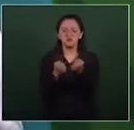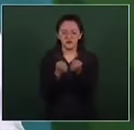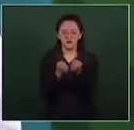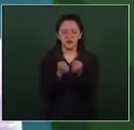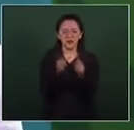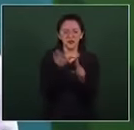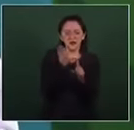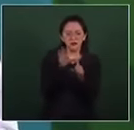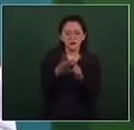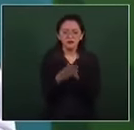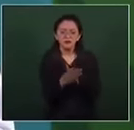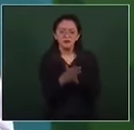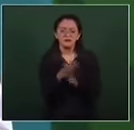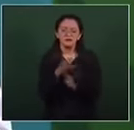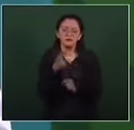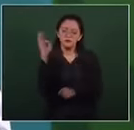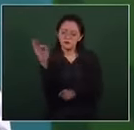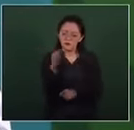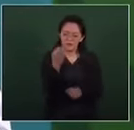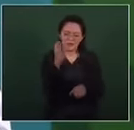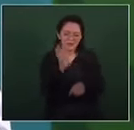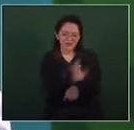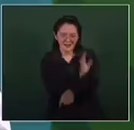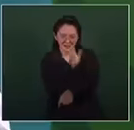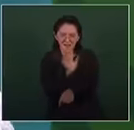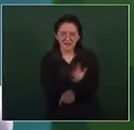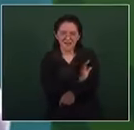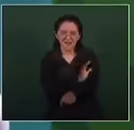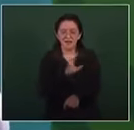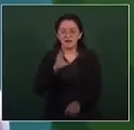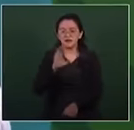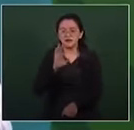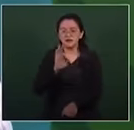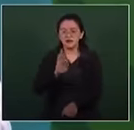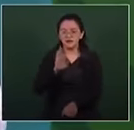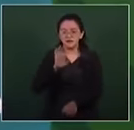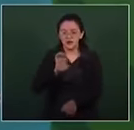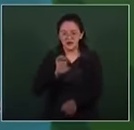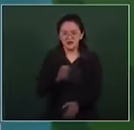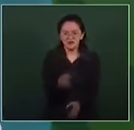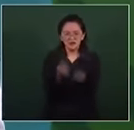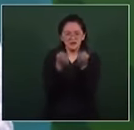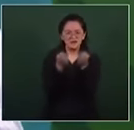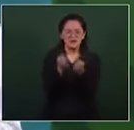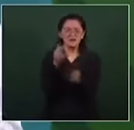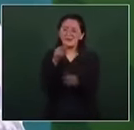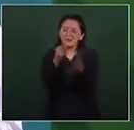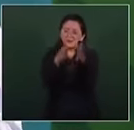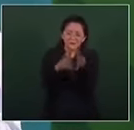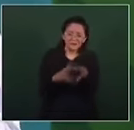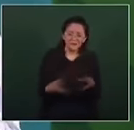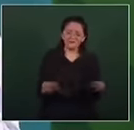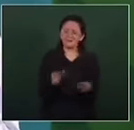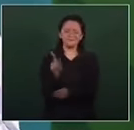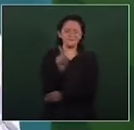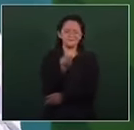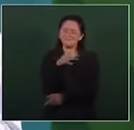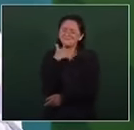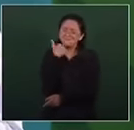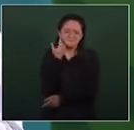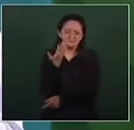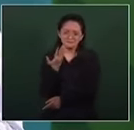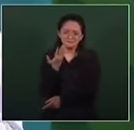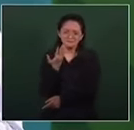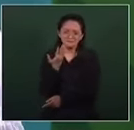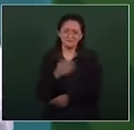Electricidad, que no se destruya la Comisión Federal de Electricidad,